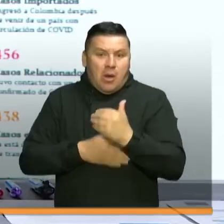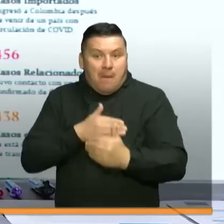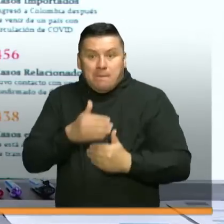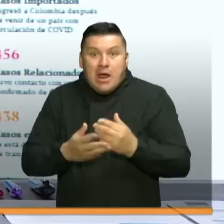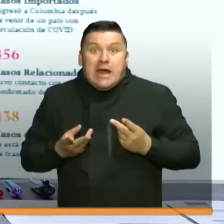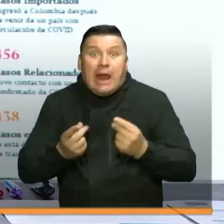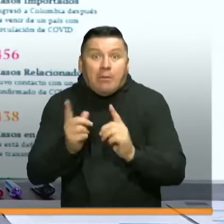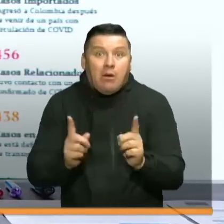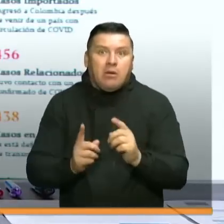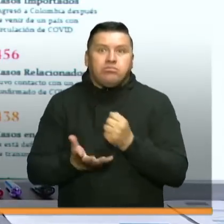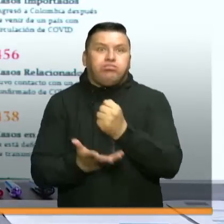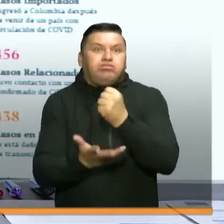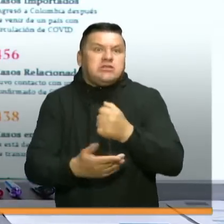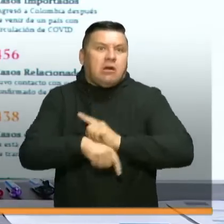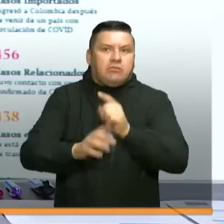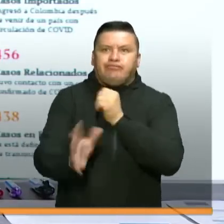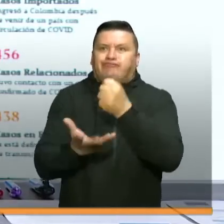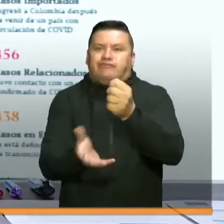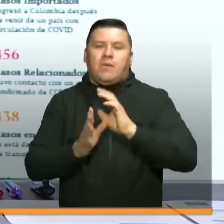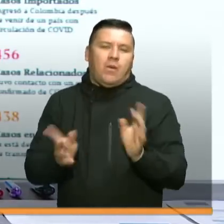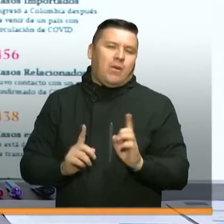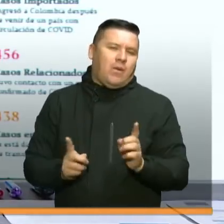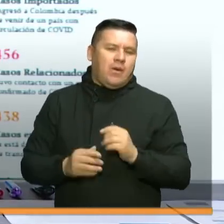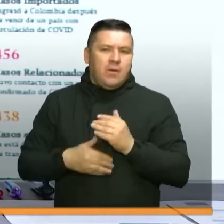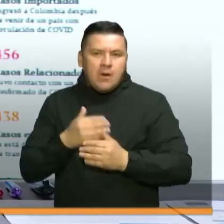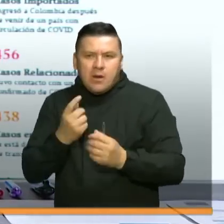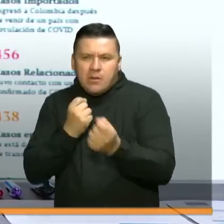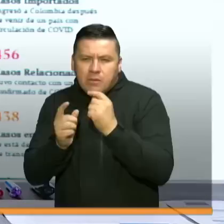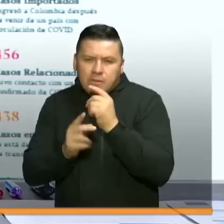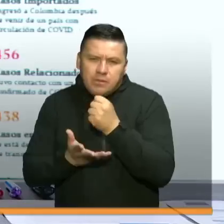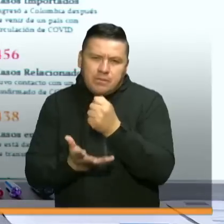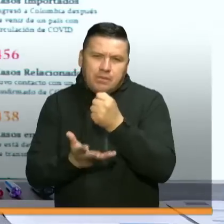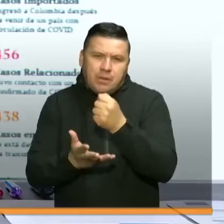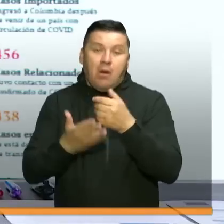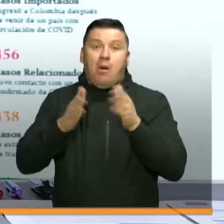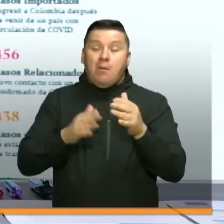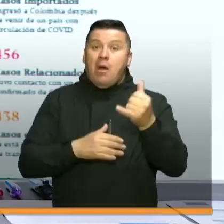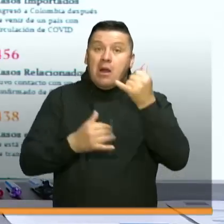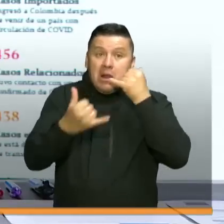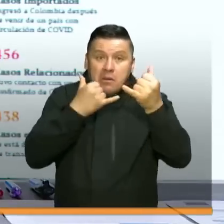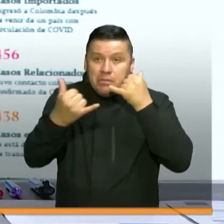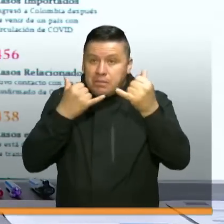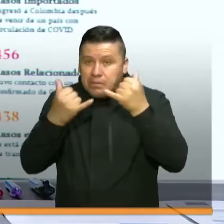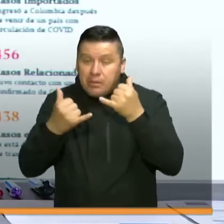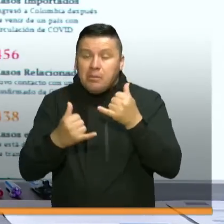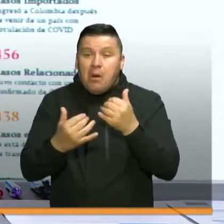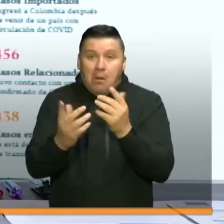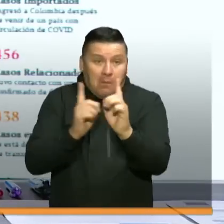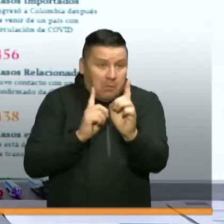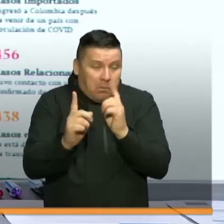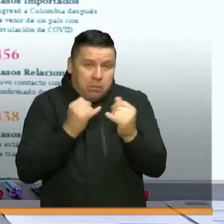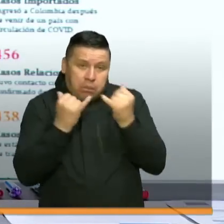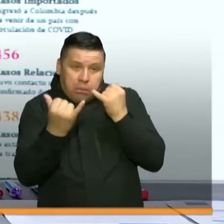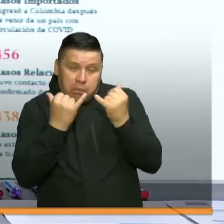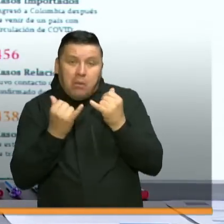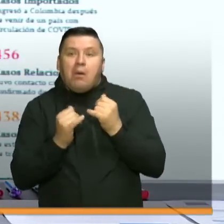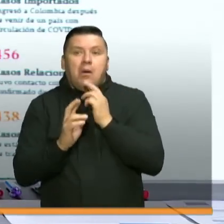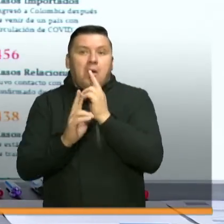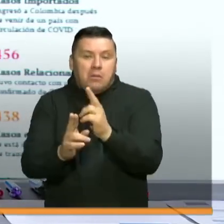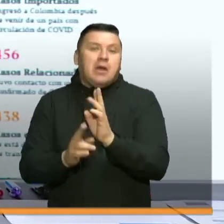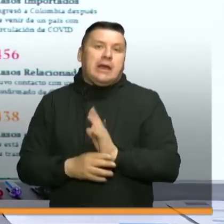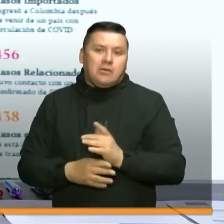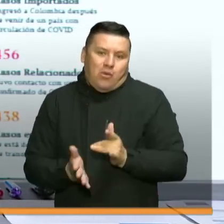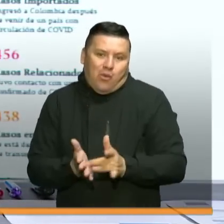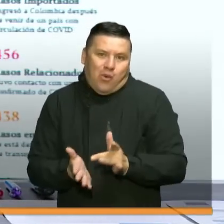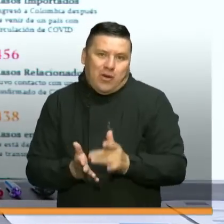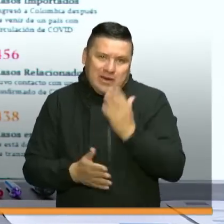ni rápido ni expedito y por eso hemos creado estas líneas que tienen además una prolongación mucho más, inclusive de lo que es la propia